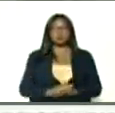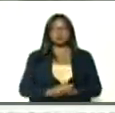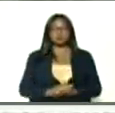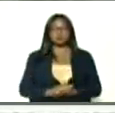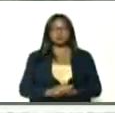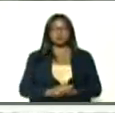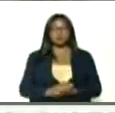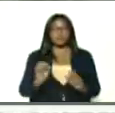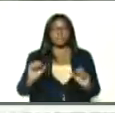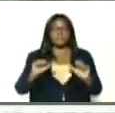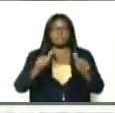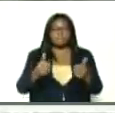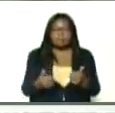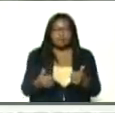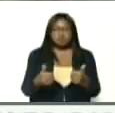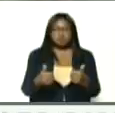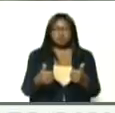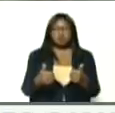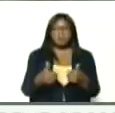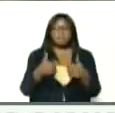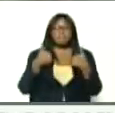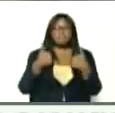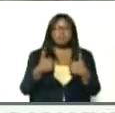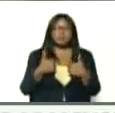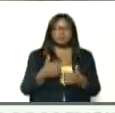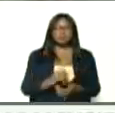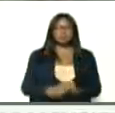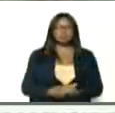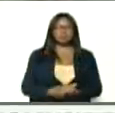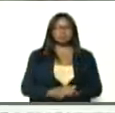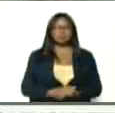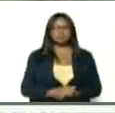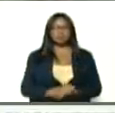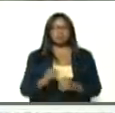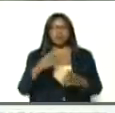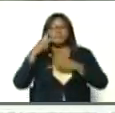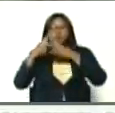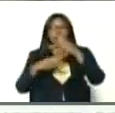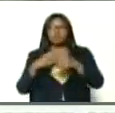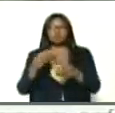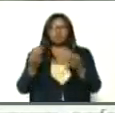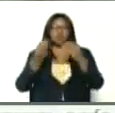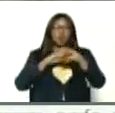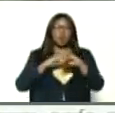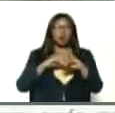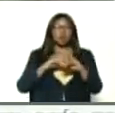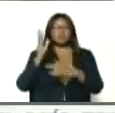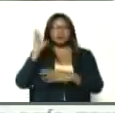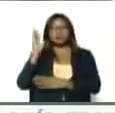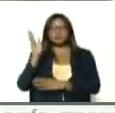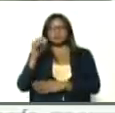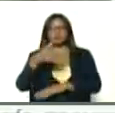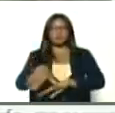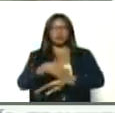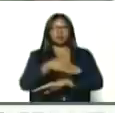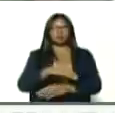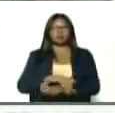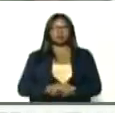bueno, ha arrancado muy bien, arrancó muy bien, proceso de consulta, parlamentarismo de calle,